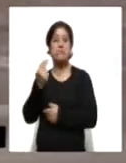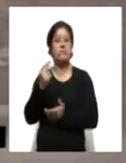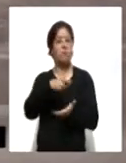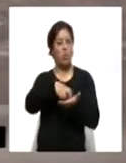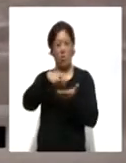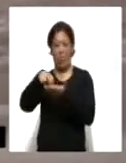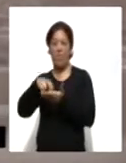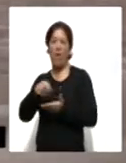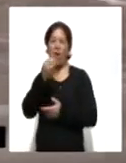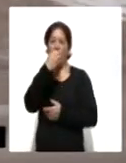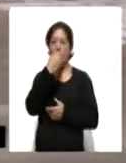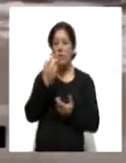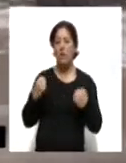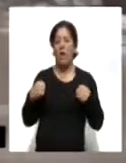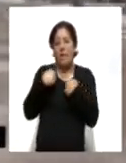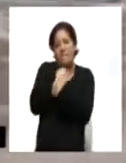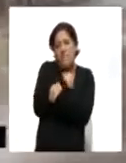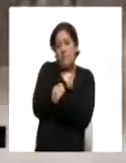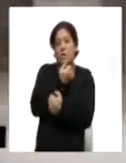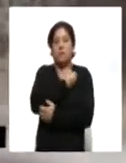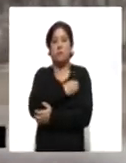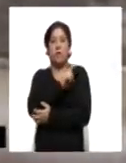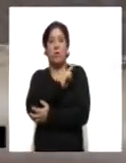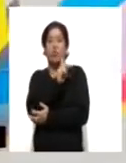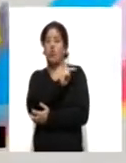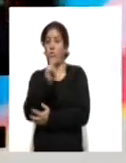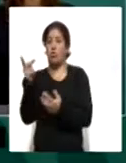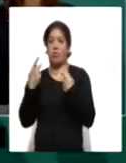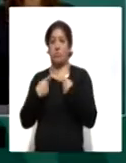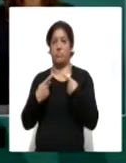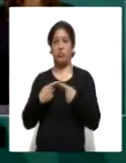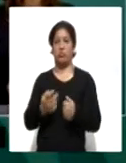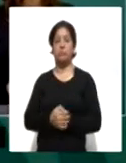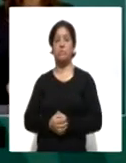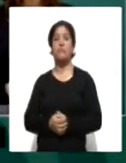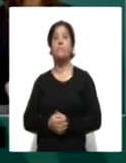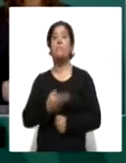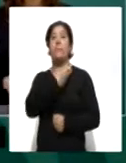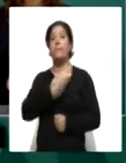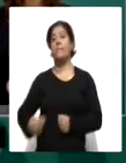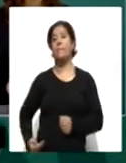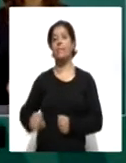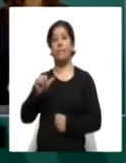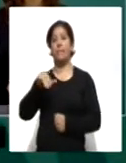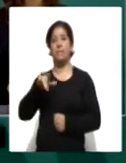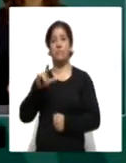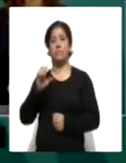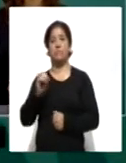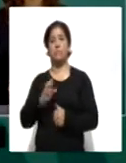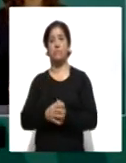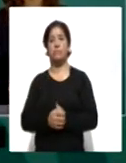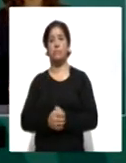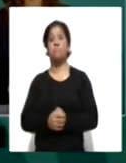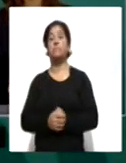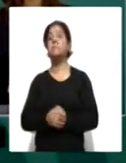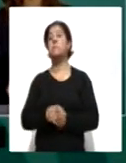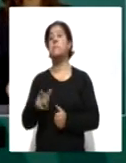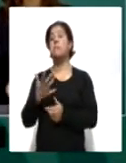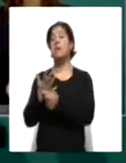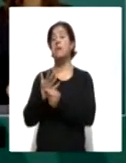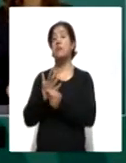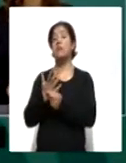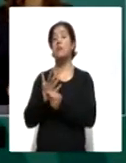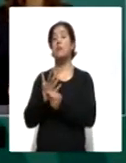alimentaria, de abrigo y de salud de la población afectada. El presidente de México, Andrés Manuel López Obrador, ofreció el lunes asilo